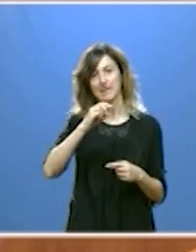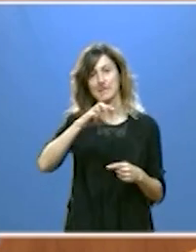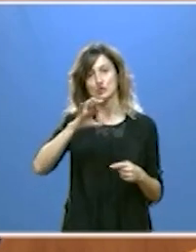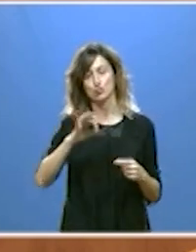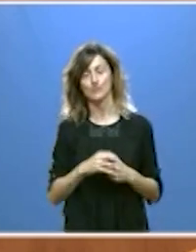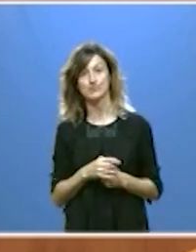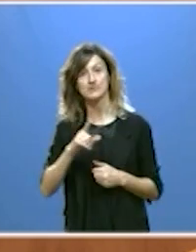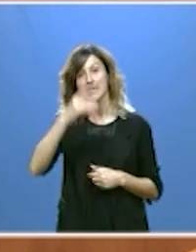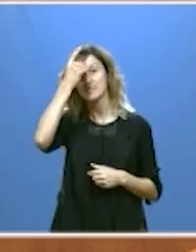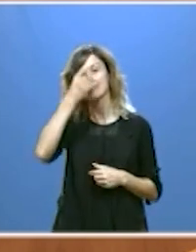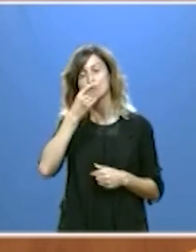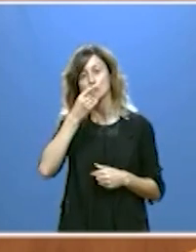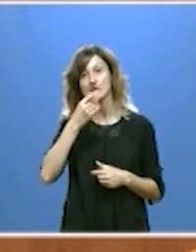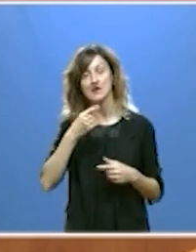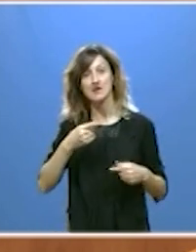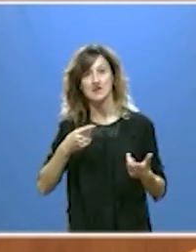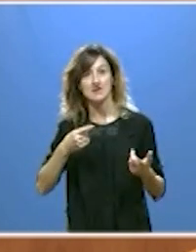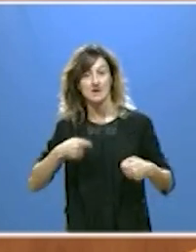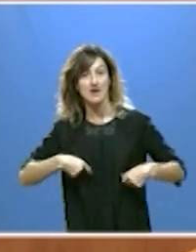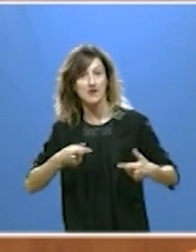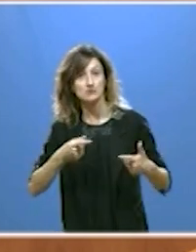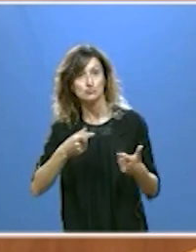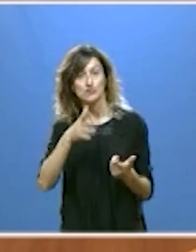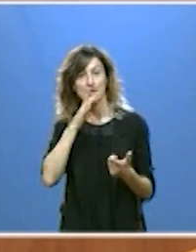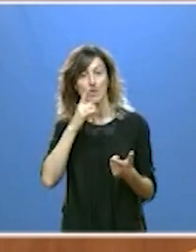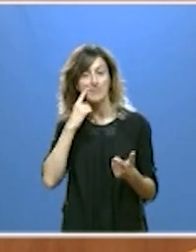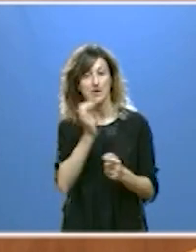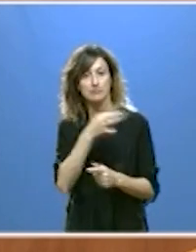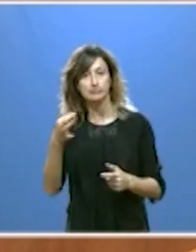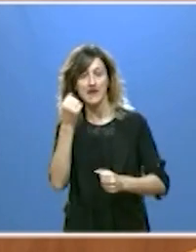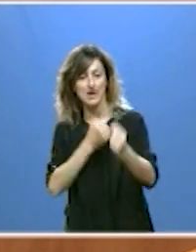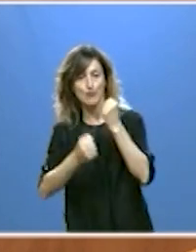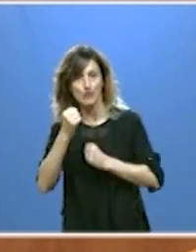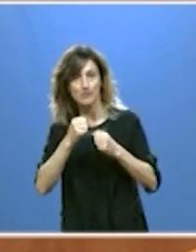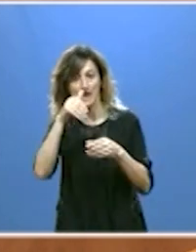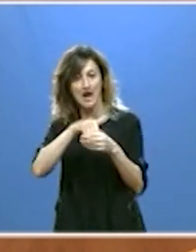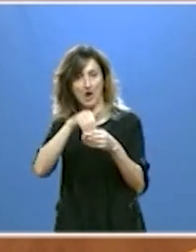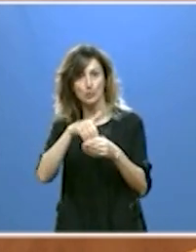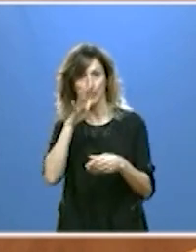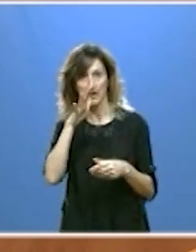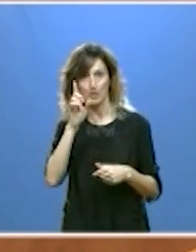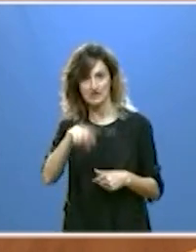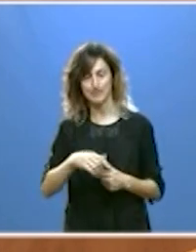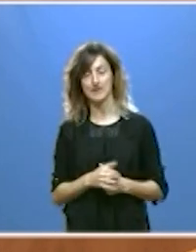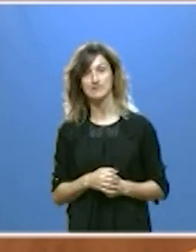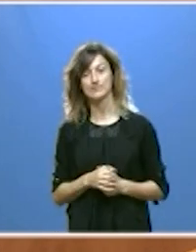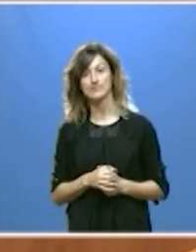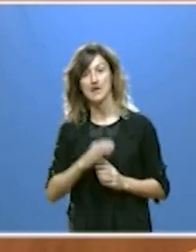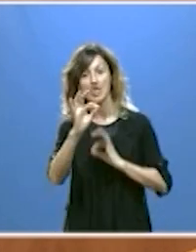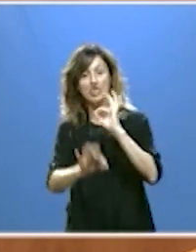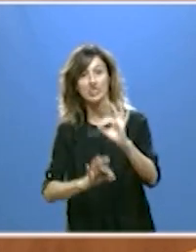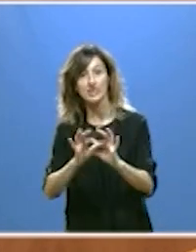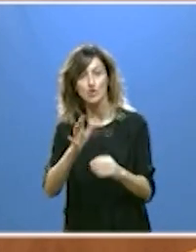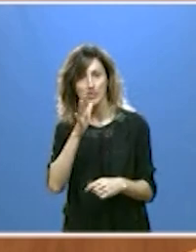la digitalización de los suministros para mejorar la gestión la eficiencia económica y los ahorros del agua además en el ciclo del agua